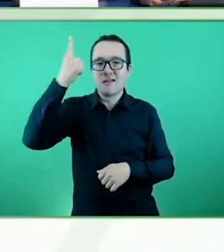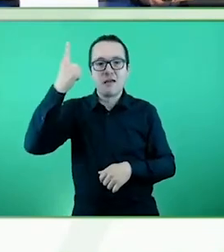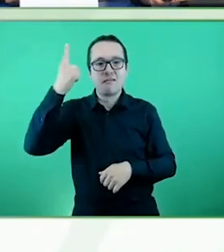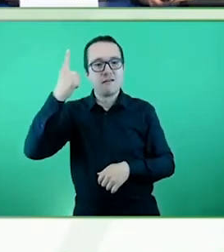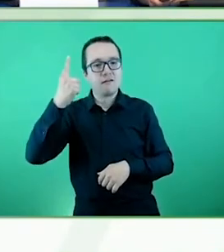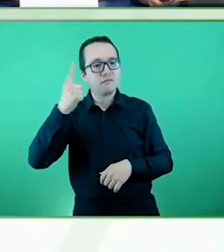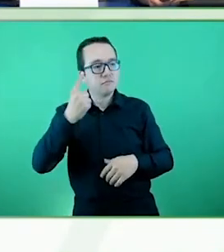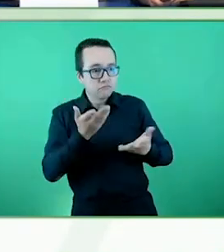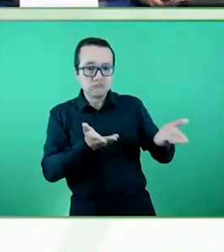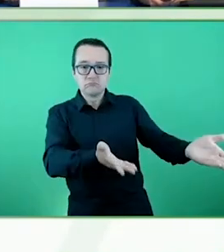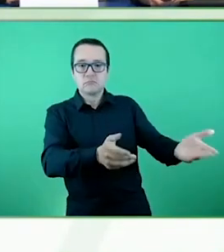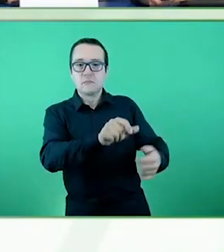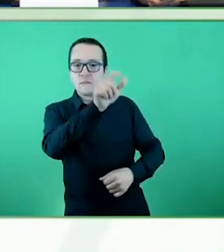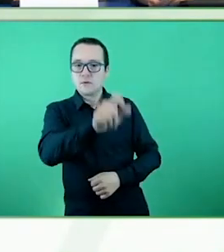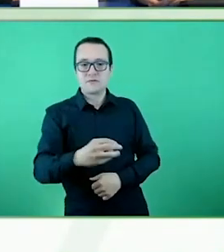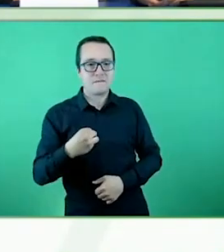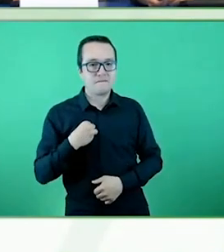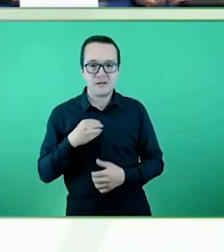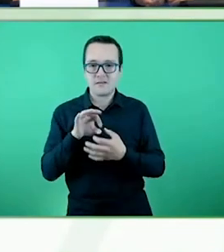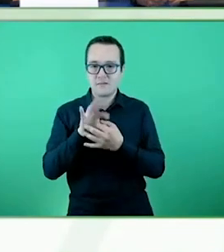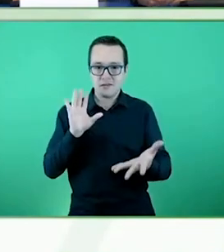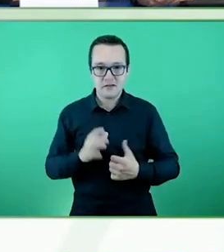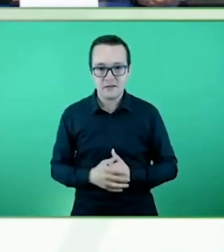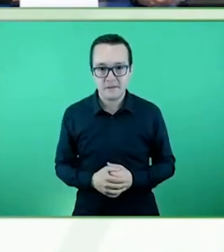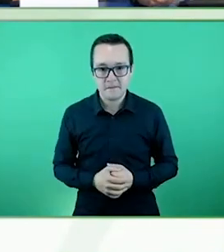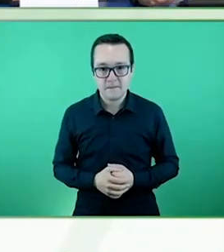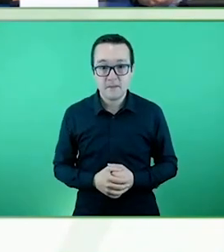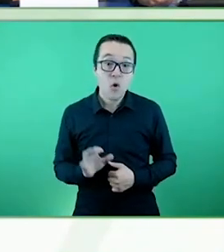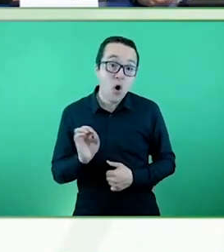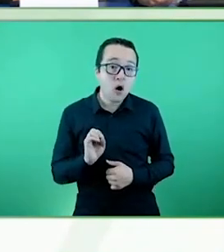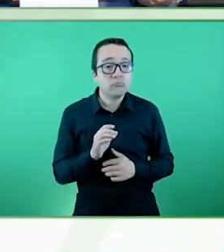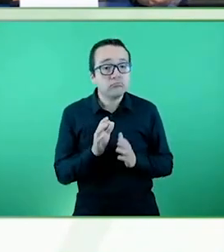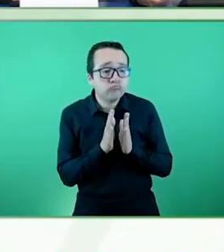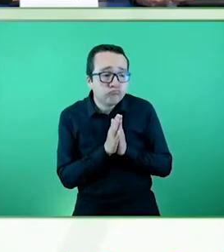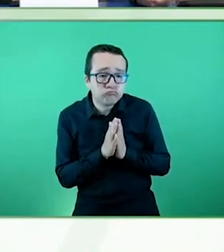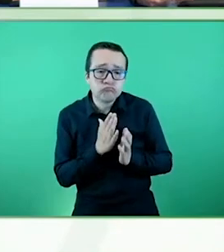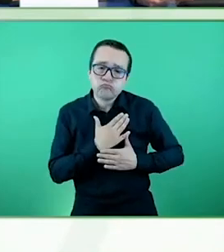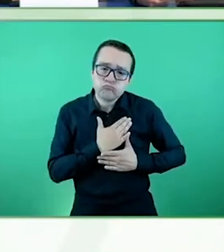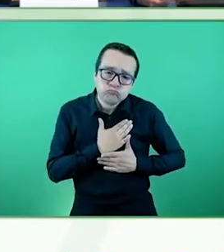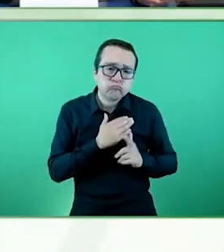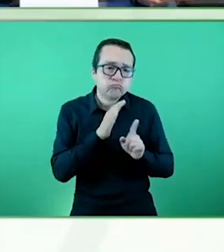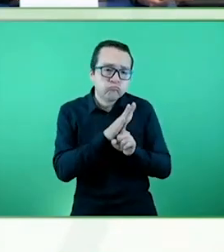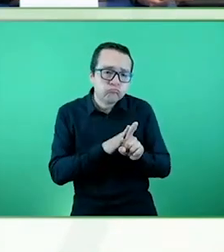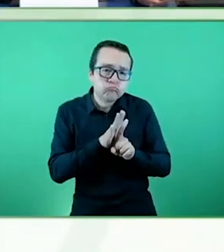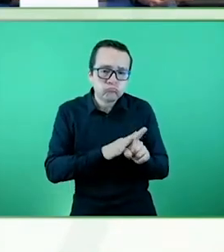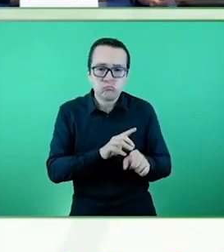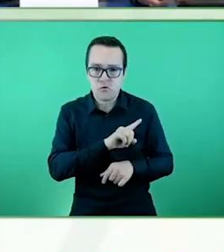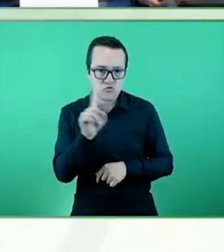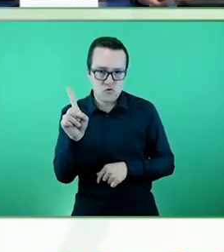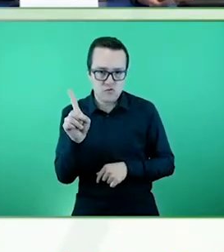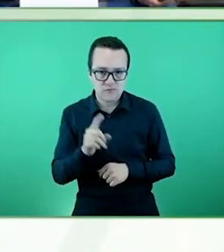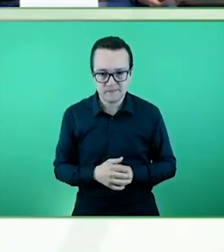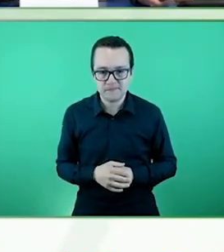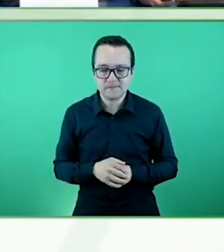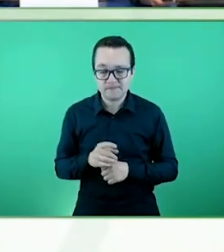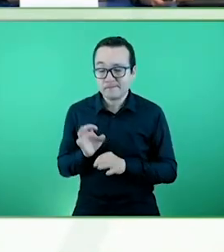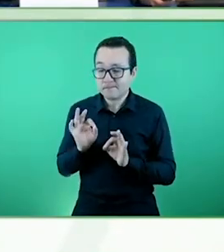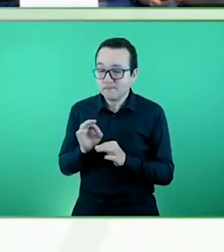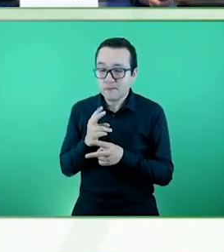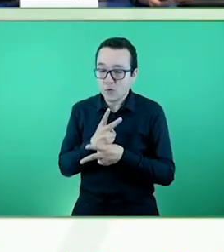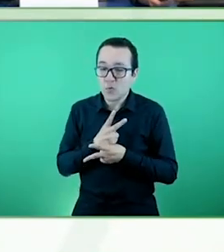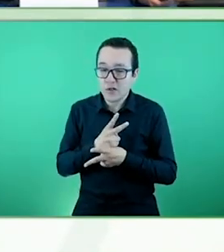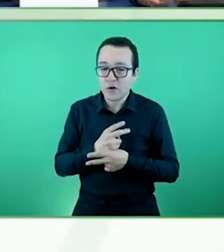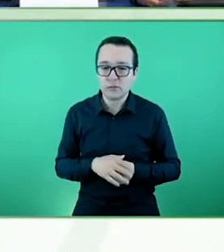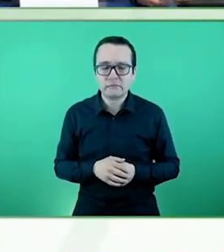paternalista. Tenemos mucho cuidado en ese sentido. Bueno, pasamos al vídeo directamente, ¿no? Pasamos, sí. Como nos queda poco tiempo,